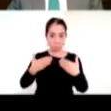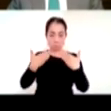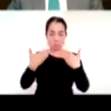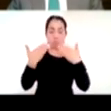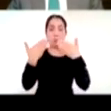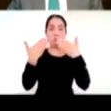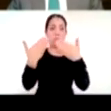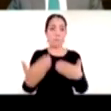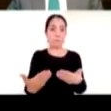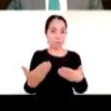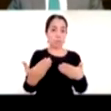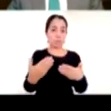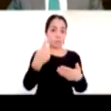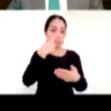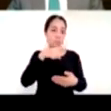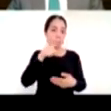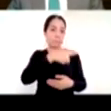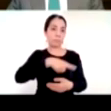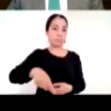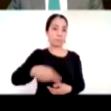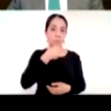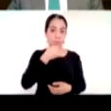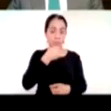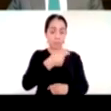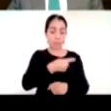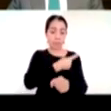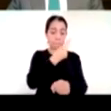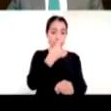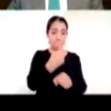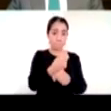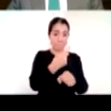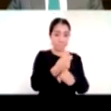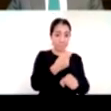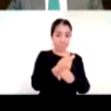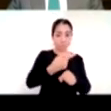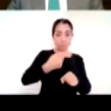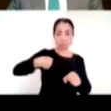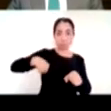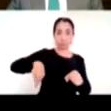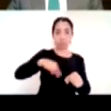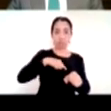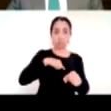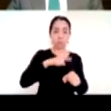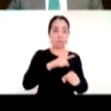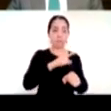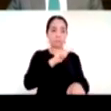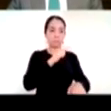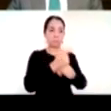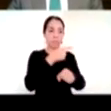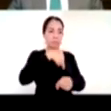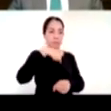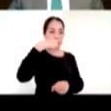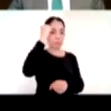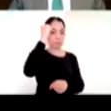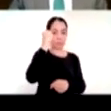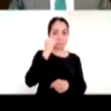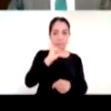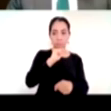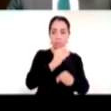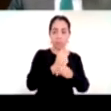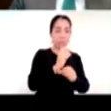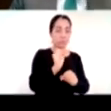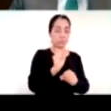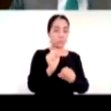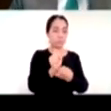instalar filtros escolares se viene y se detecta un caso en Sinaloa y se instalan filtros escolares y